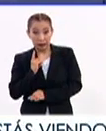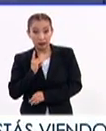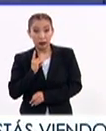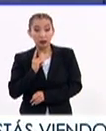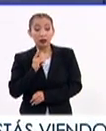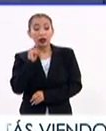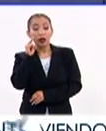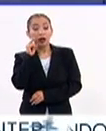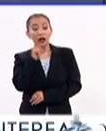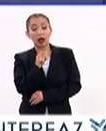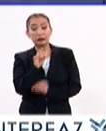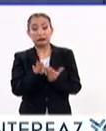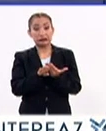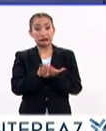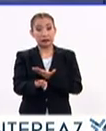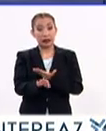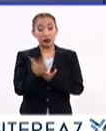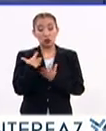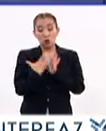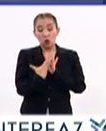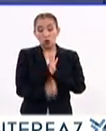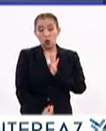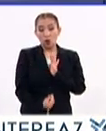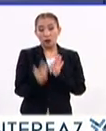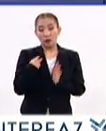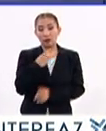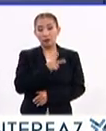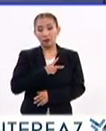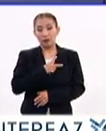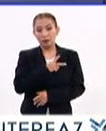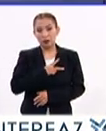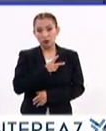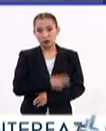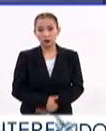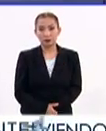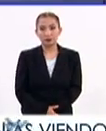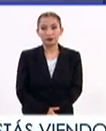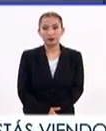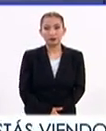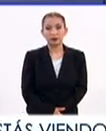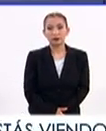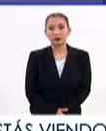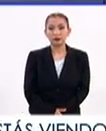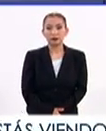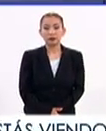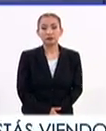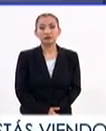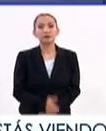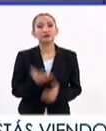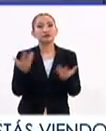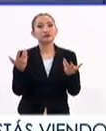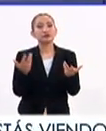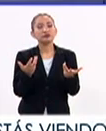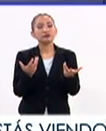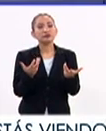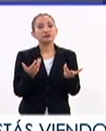el prevenido transmisión vertical. Así. Hacer varias